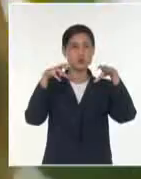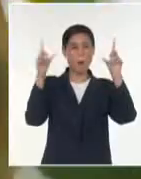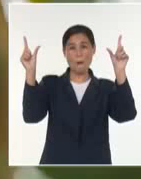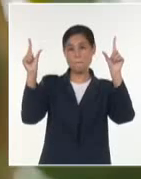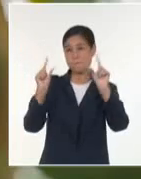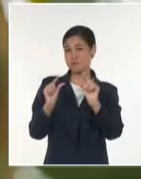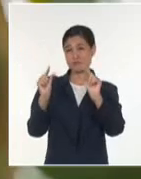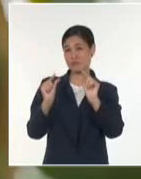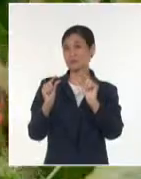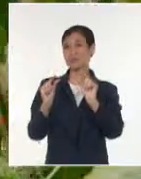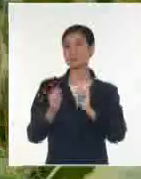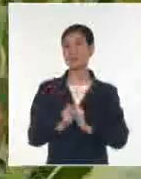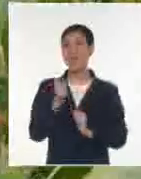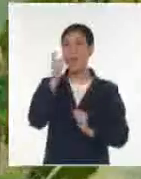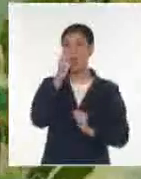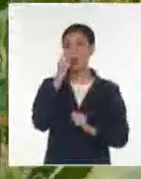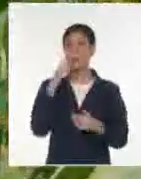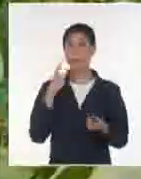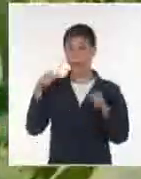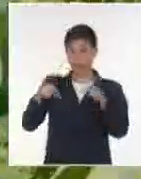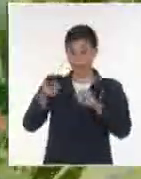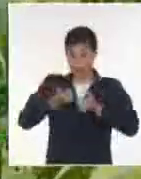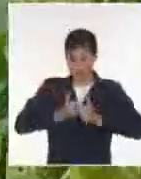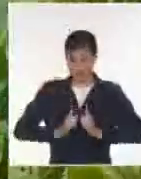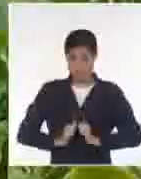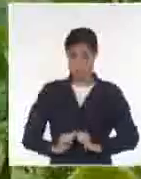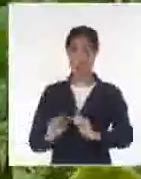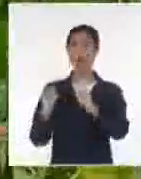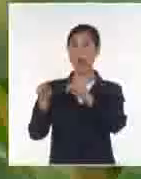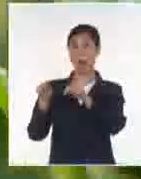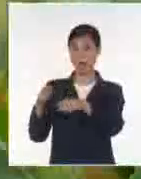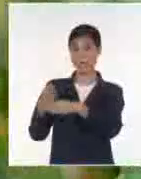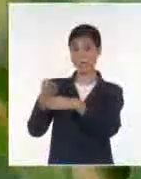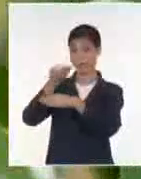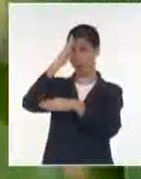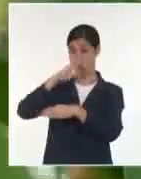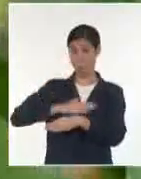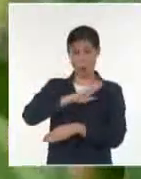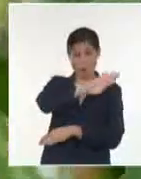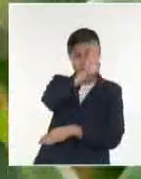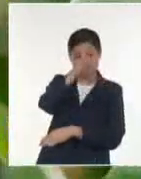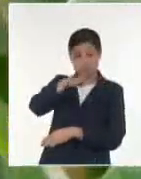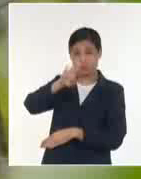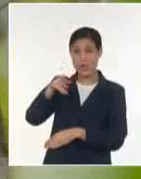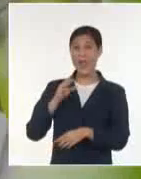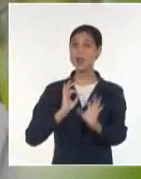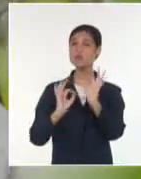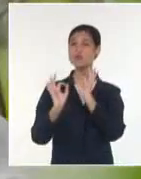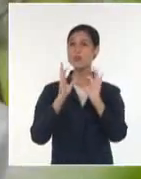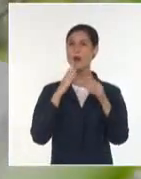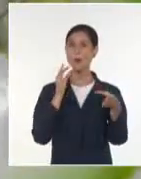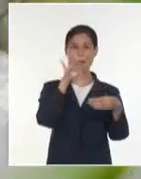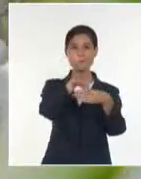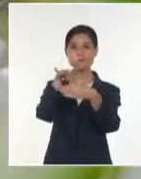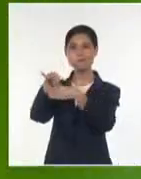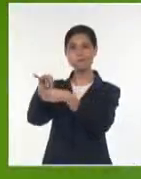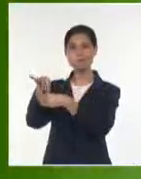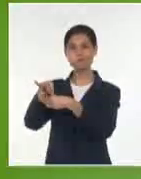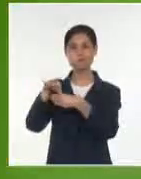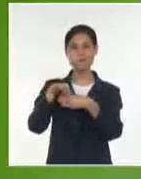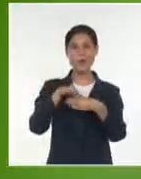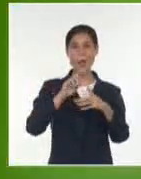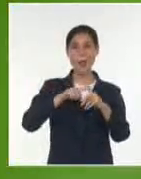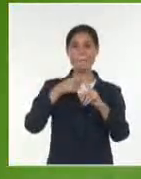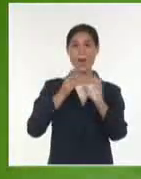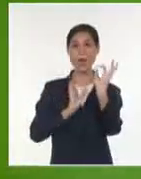un productor nacido en la región. Ha comprobado por años en sus cultivos las paulatinas transformaciones del medio ambiente que les rodea.